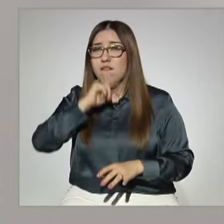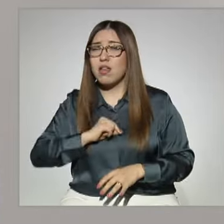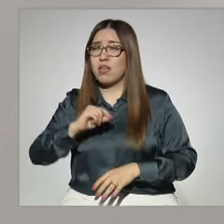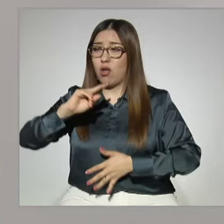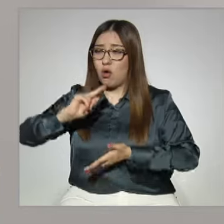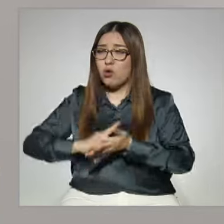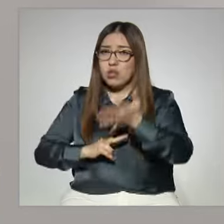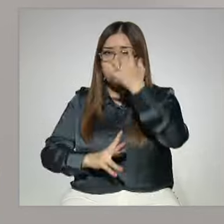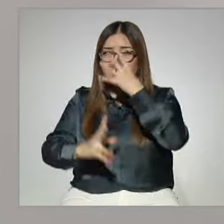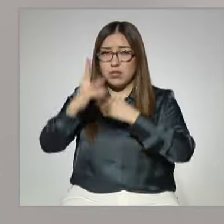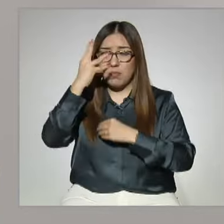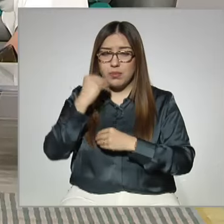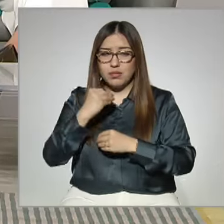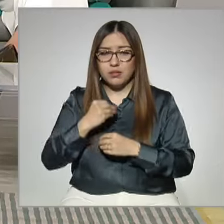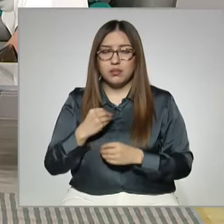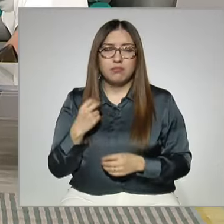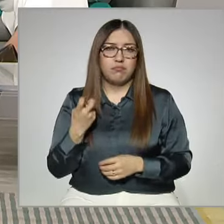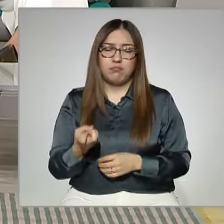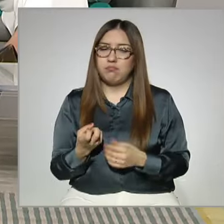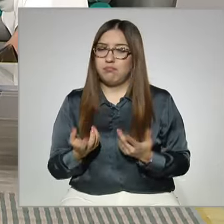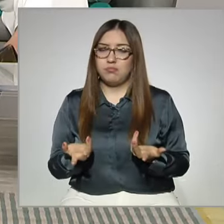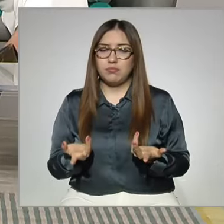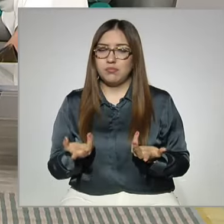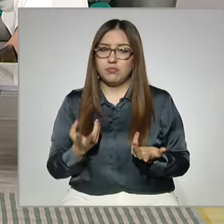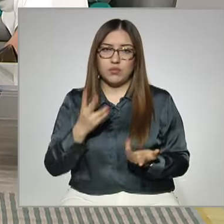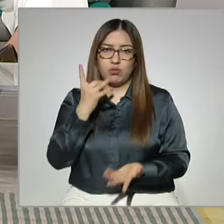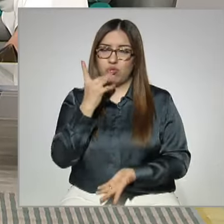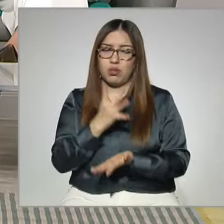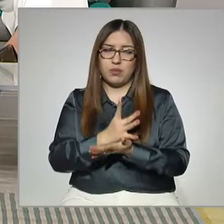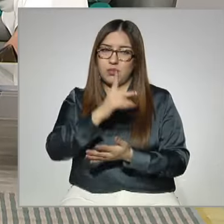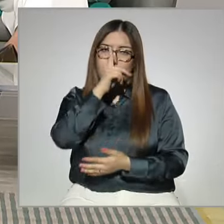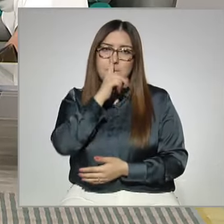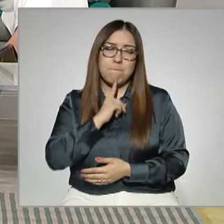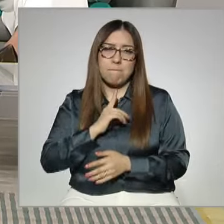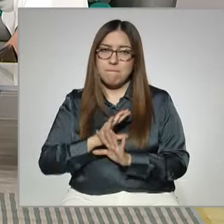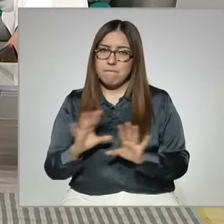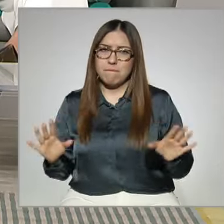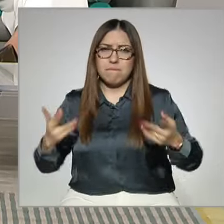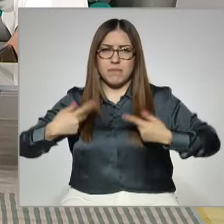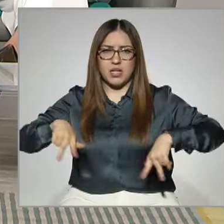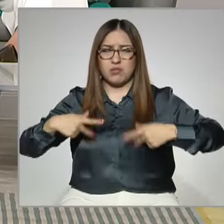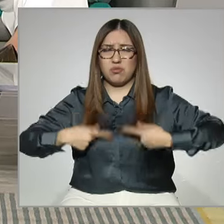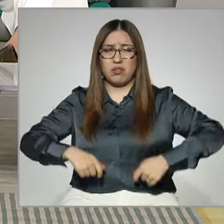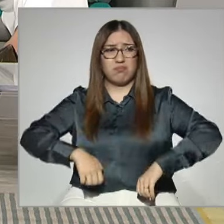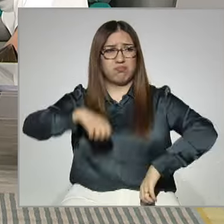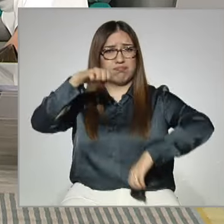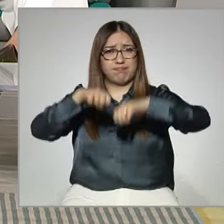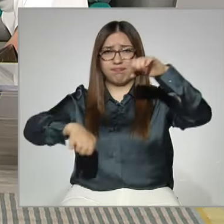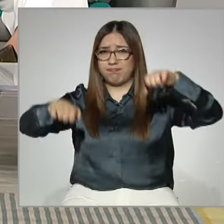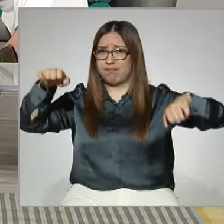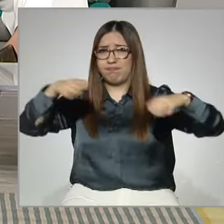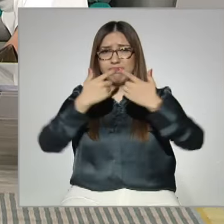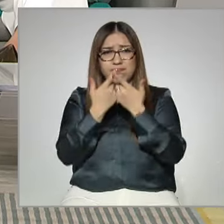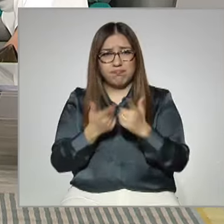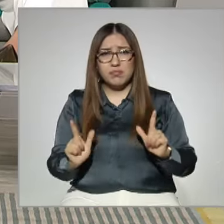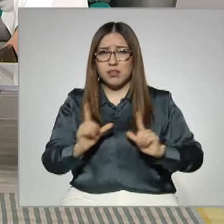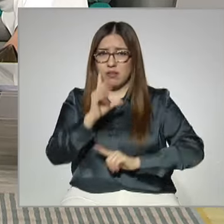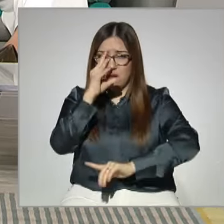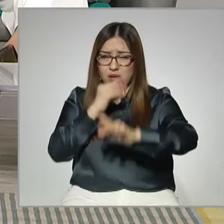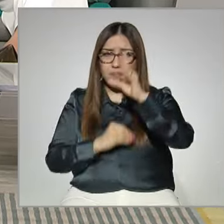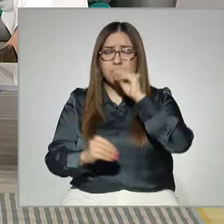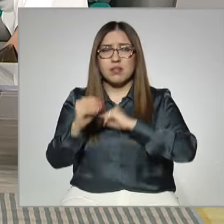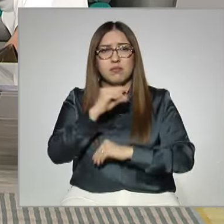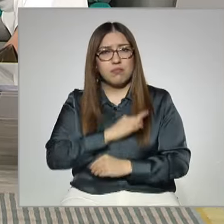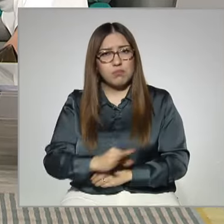adquirir conocimiento, eso solamente son mitos, las personas pueden adquirir conocimientos en el momento que lo deseen, entonces